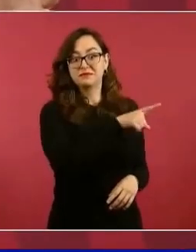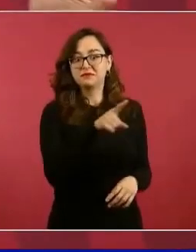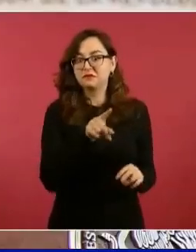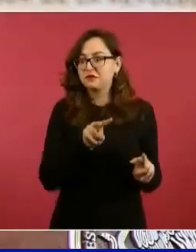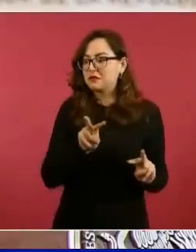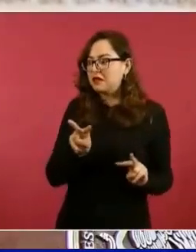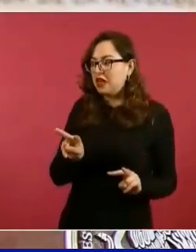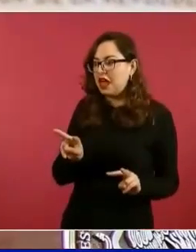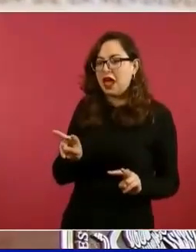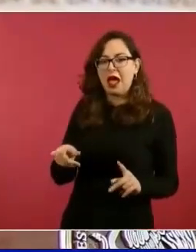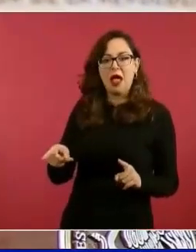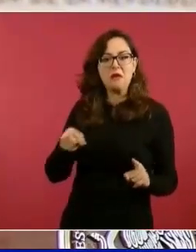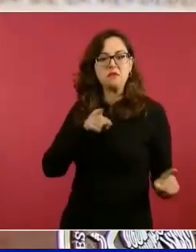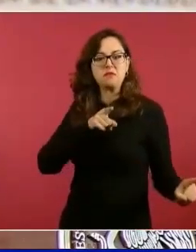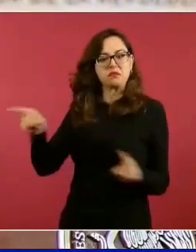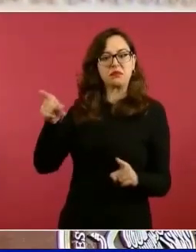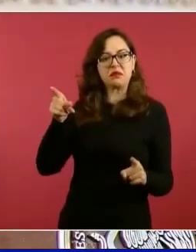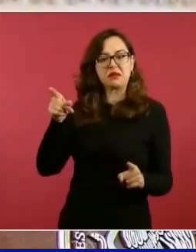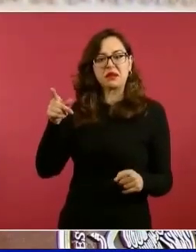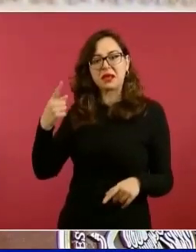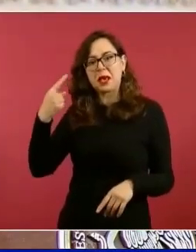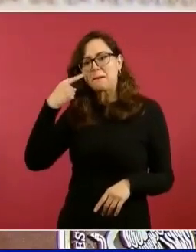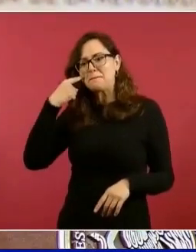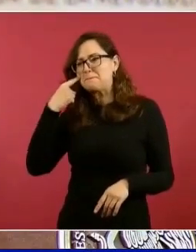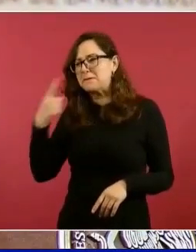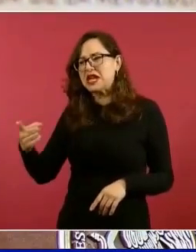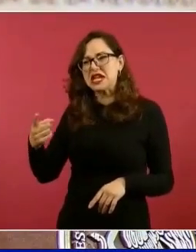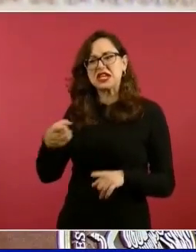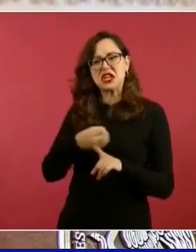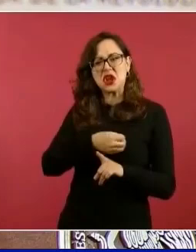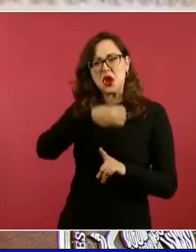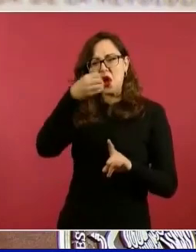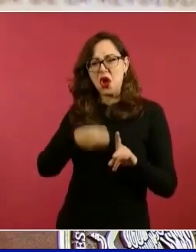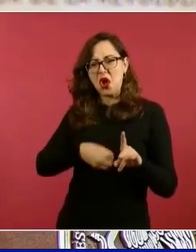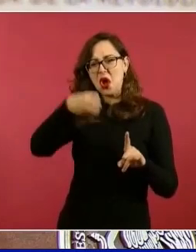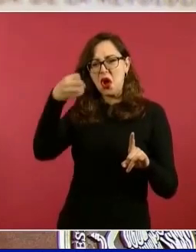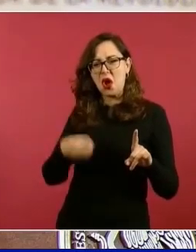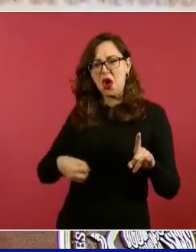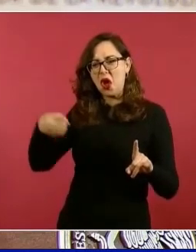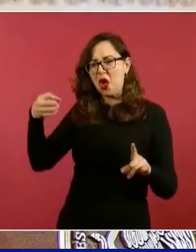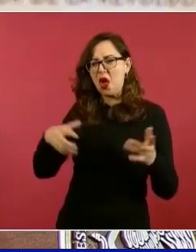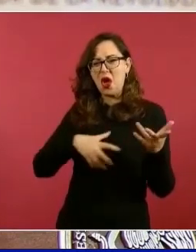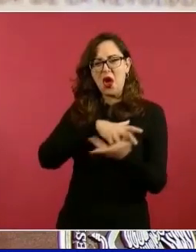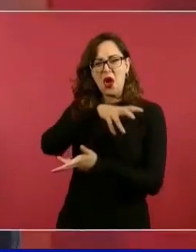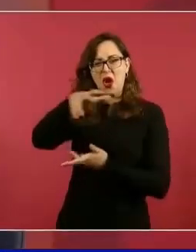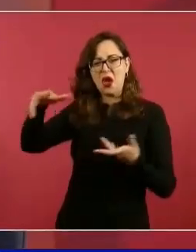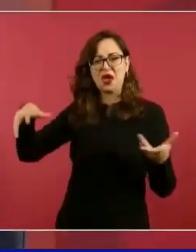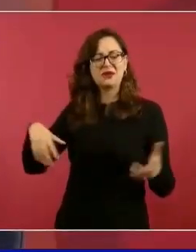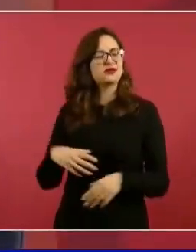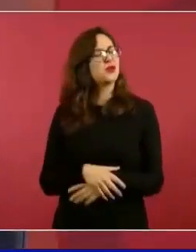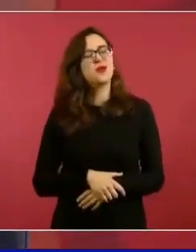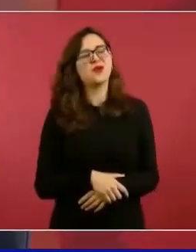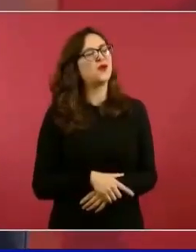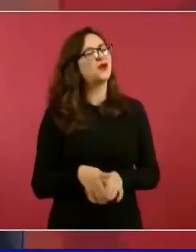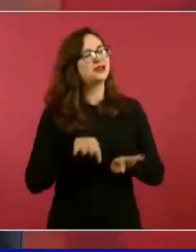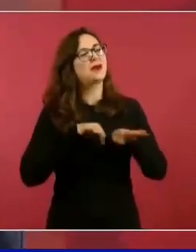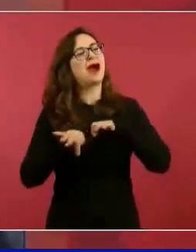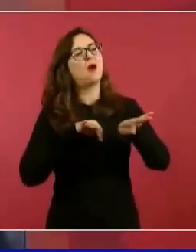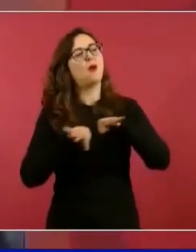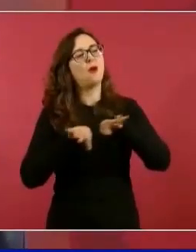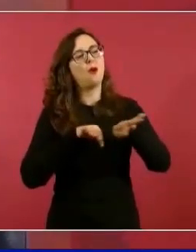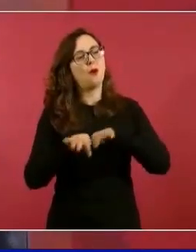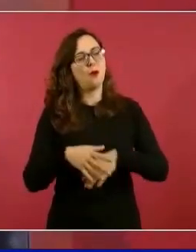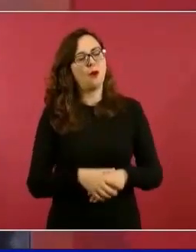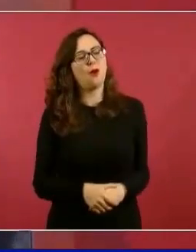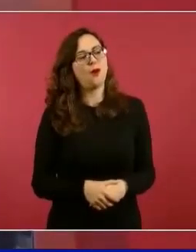el desorden, no, es que es bastante el trabajo.